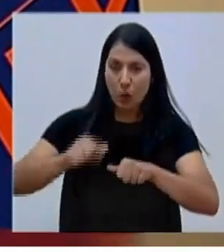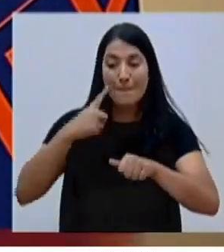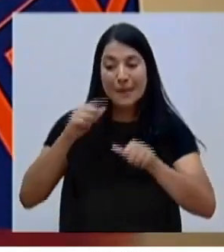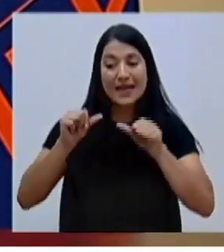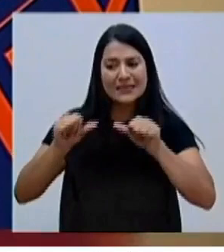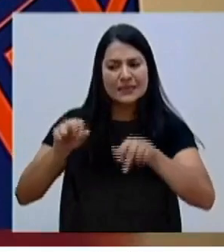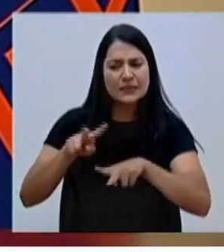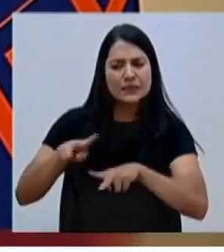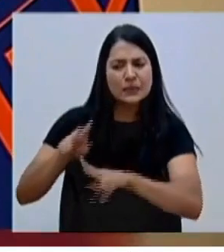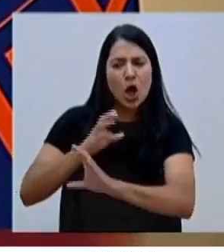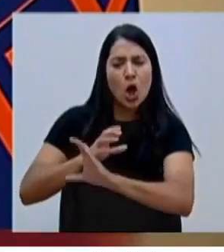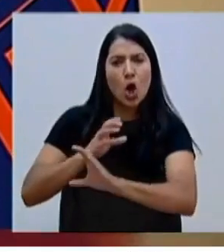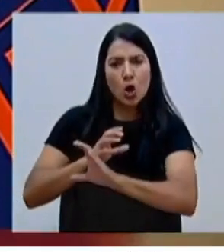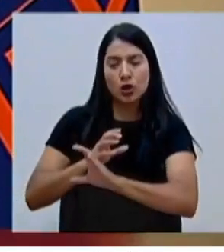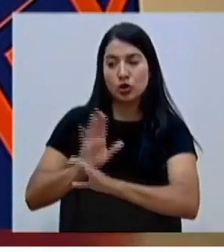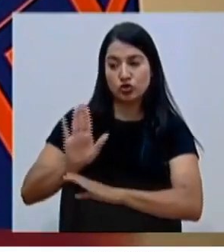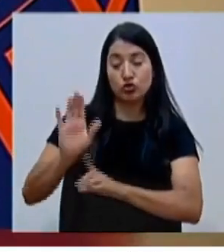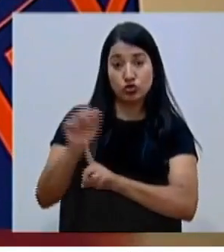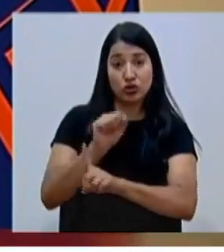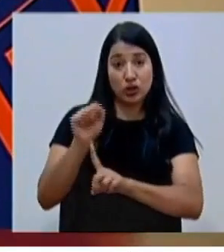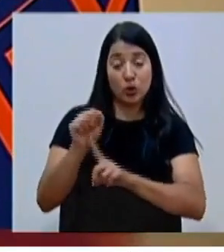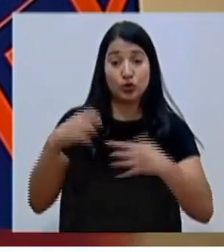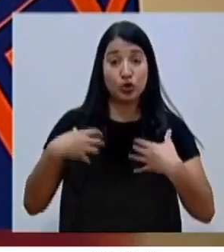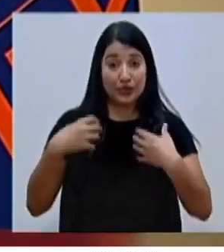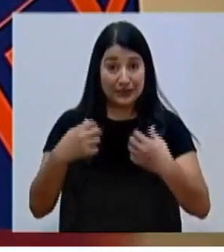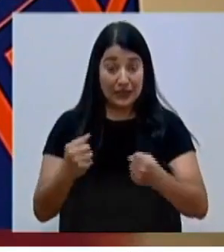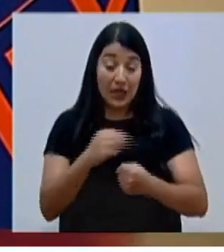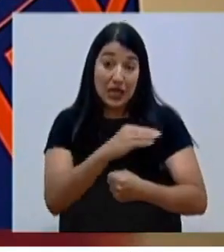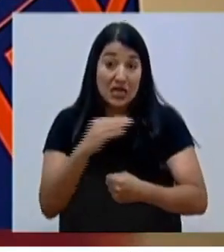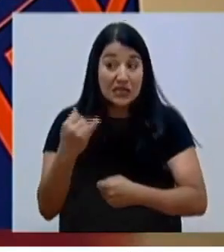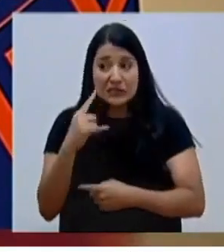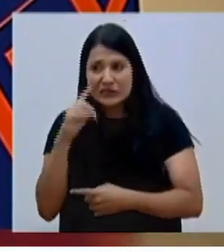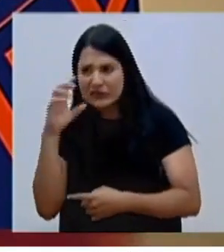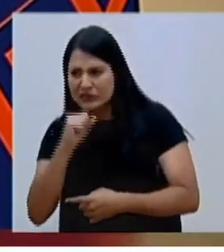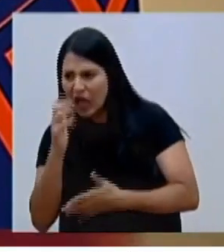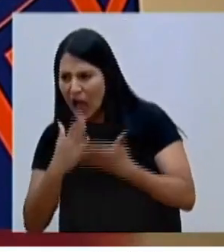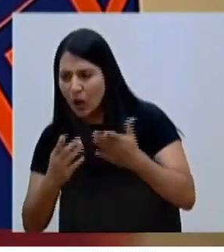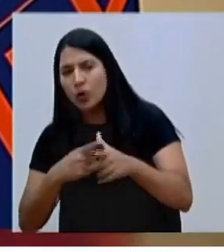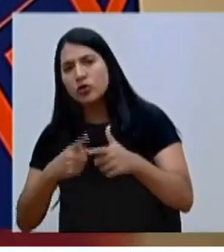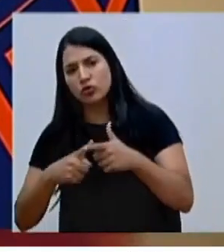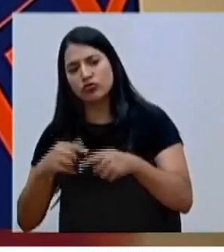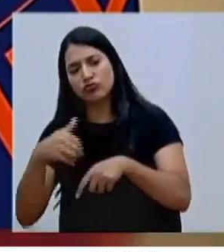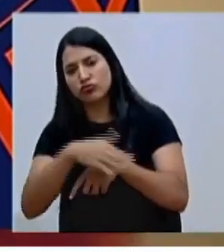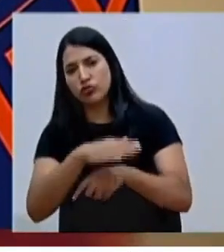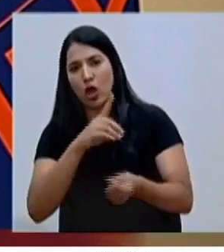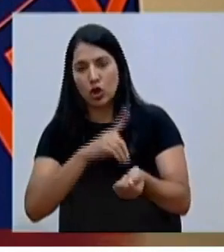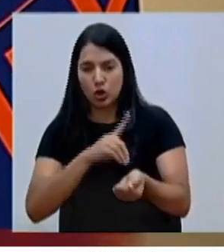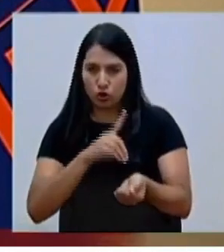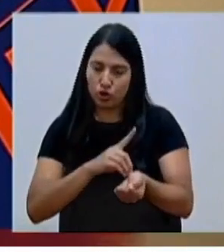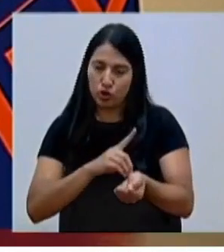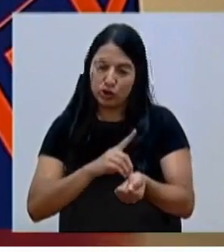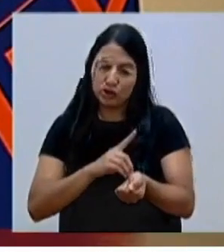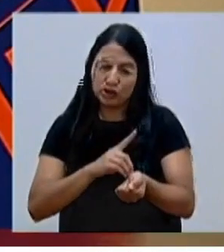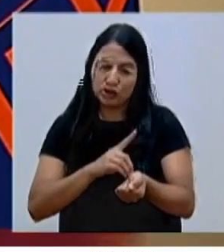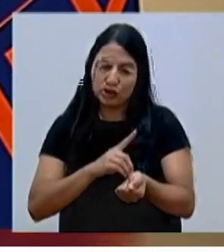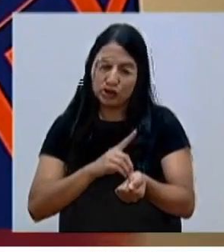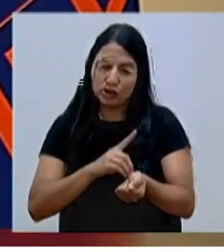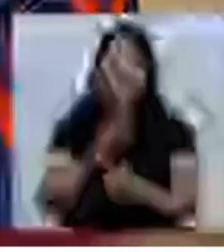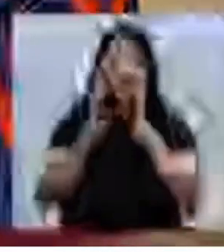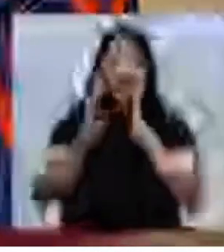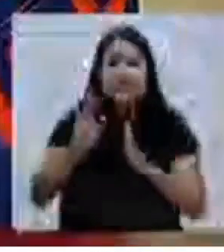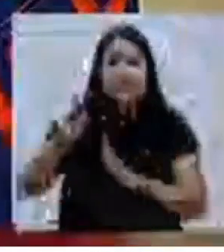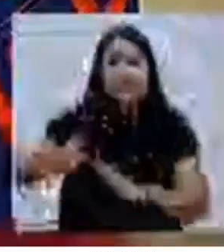poder tener monitoreado Su situación de salud Y hacer las referencias Y darle la atención especializada Que cada niño o niña necesita